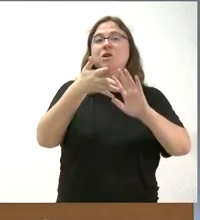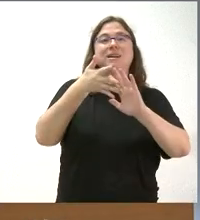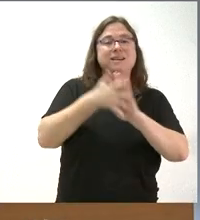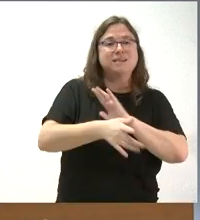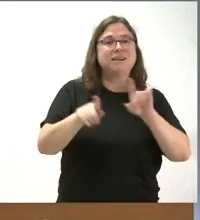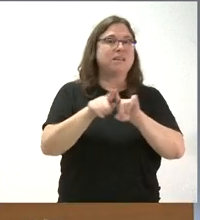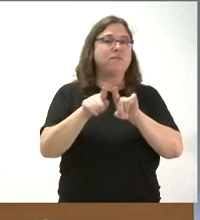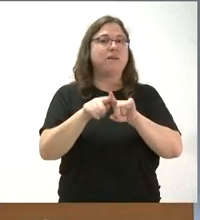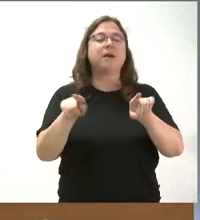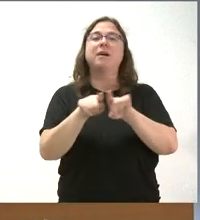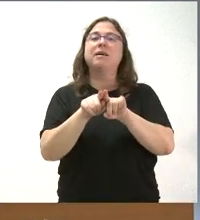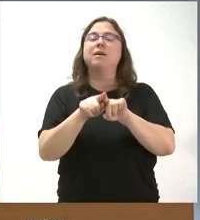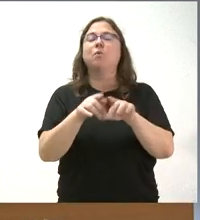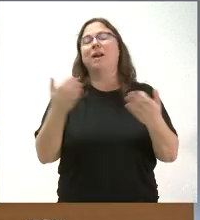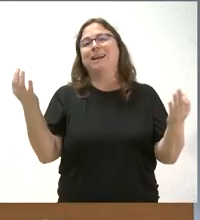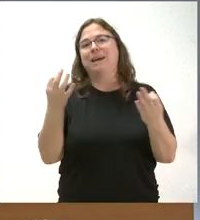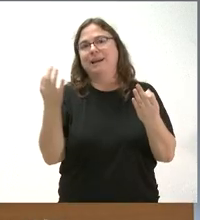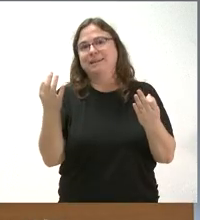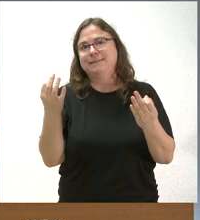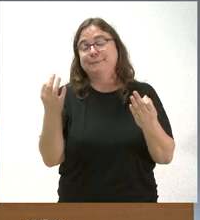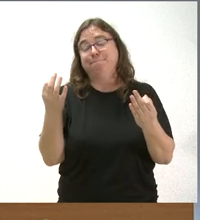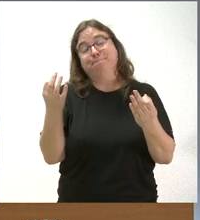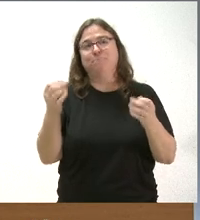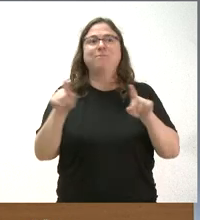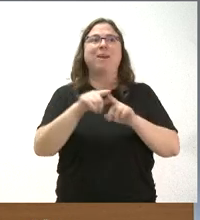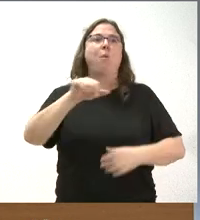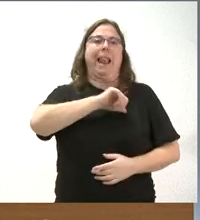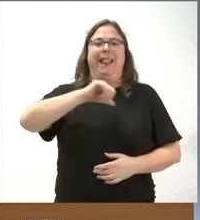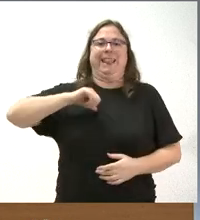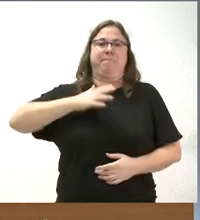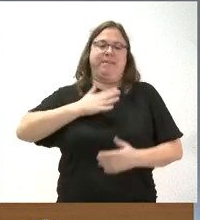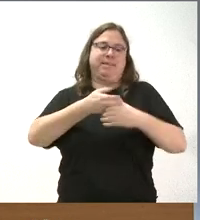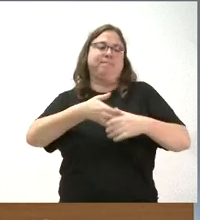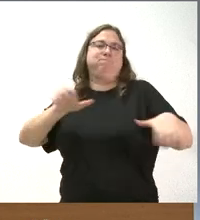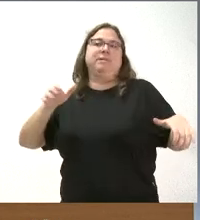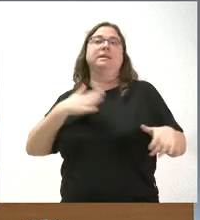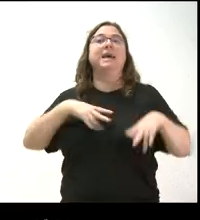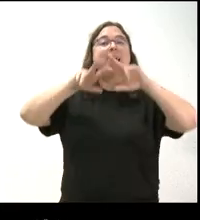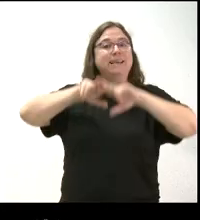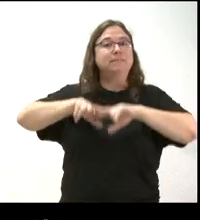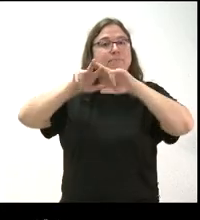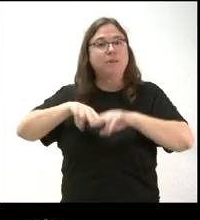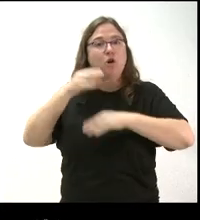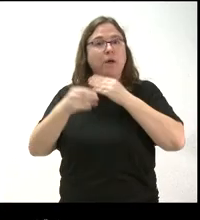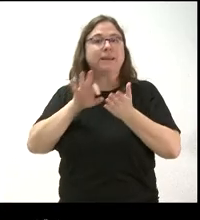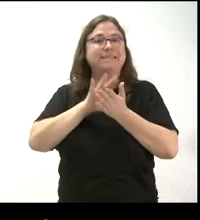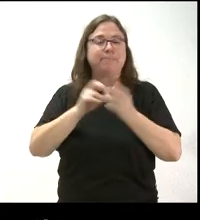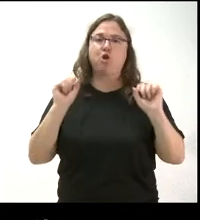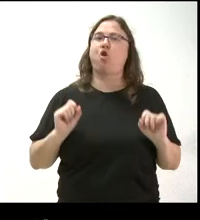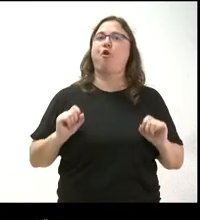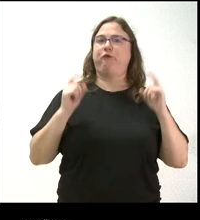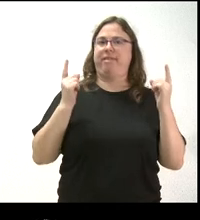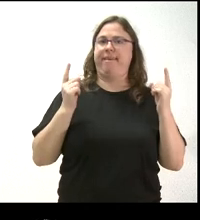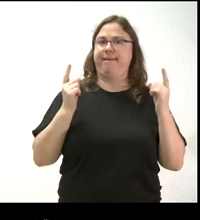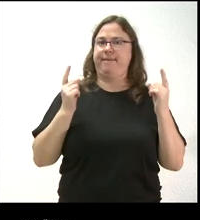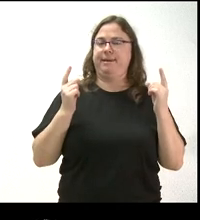poco lo que hasta ahora es la independencia que implica que esas inspecciones las hagan los servicios oficiales de